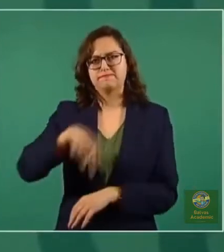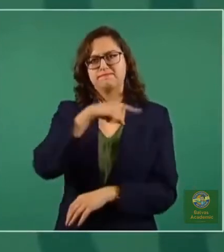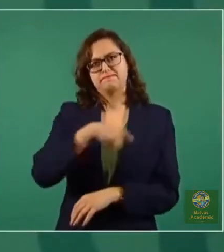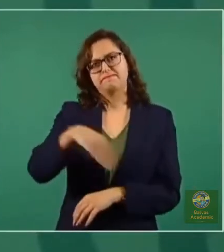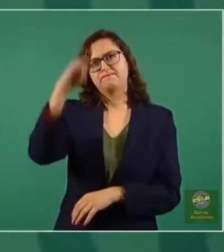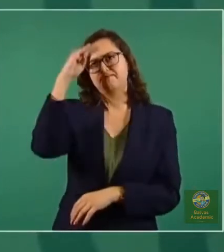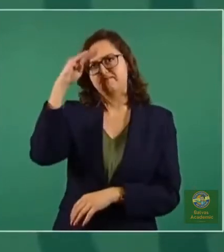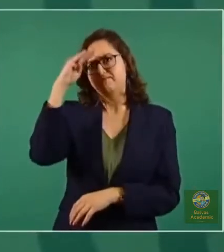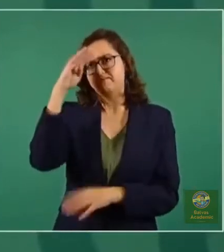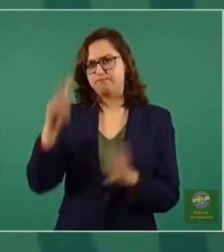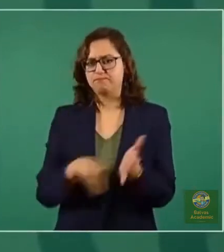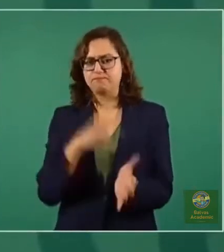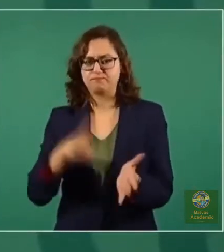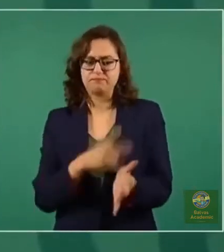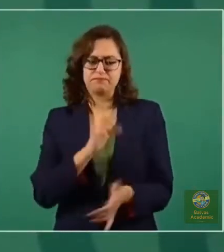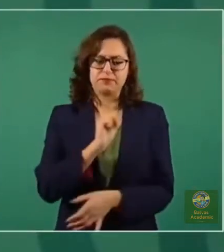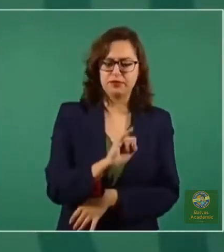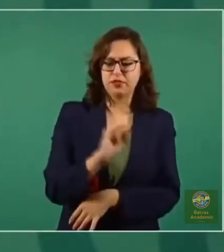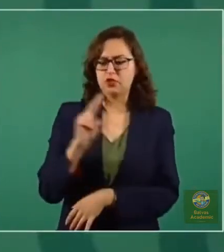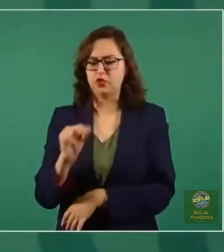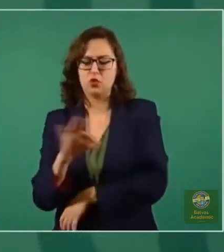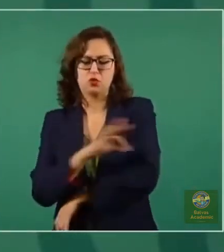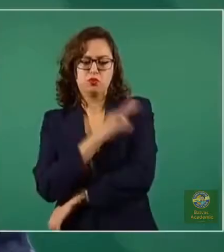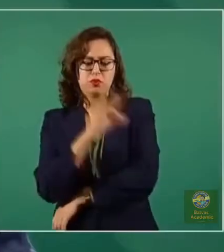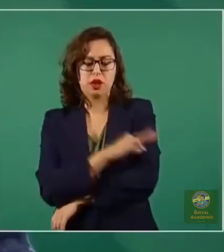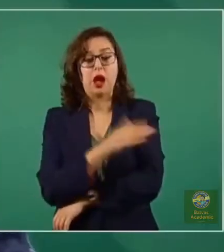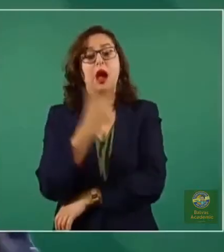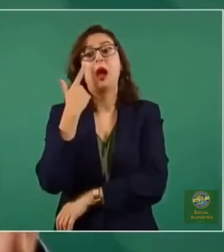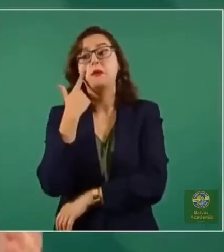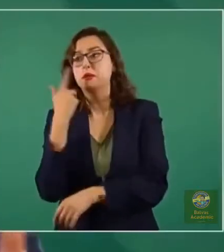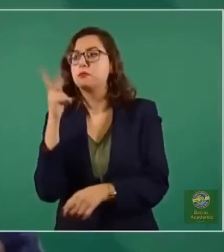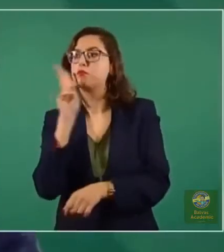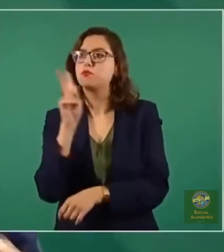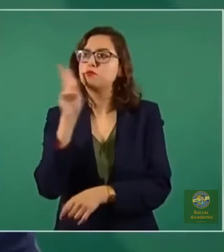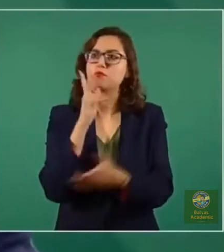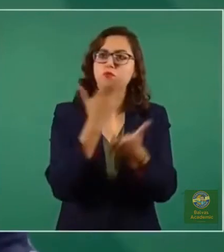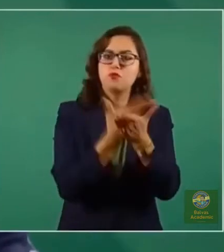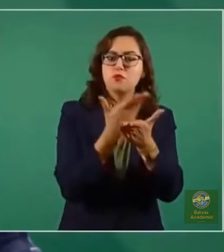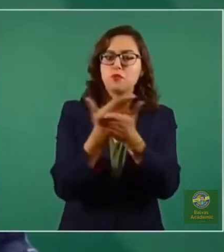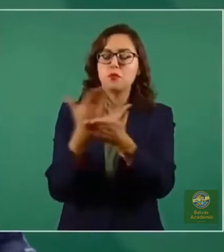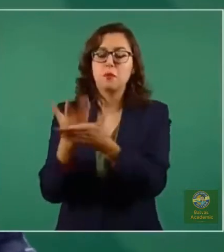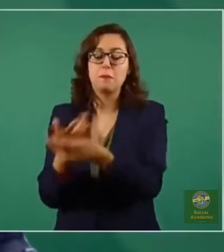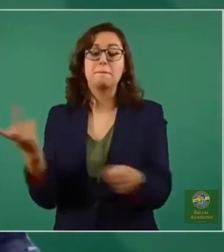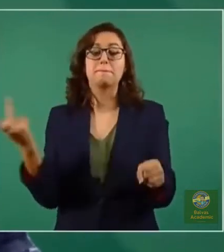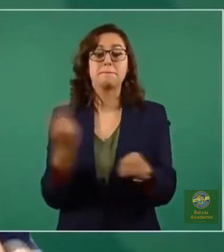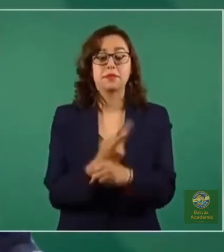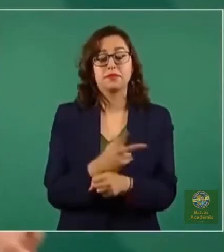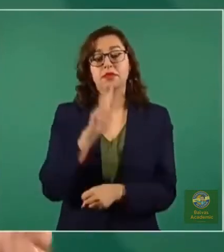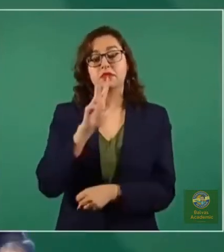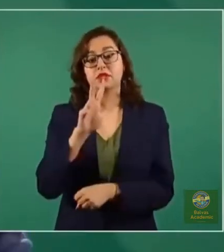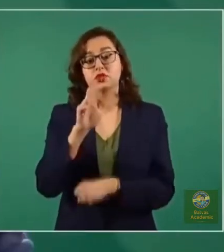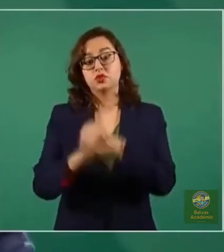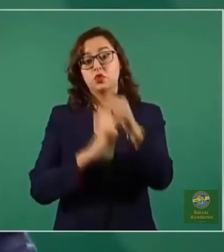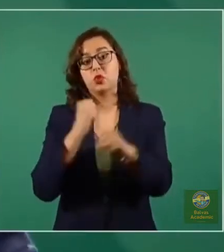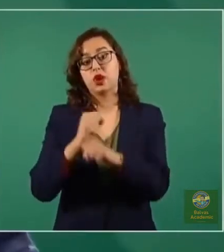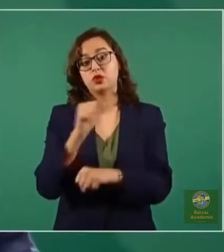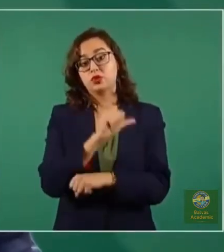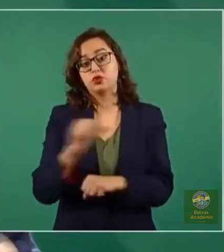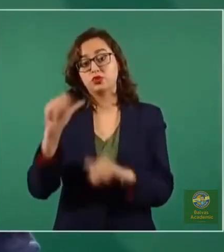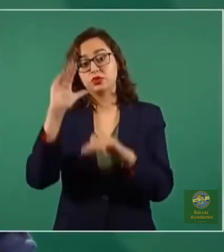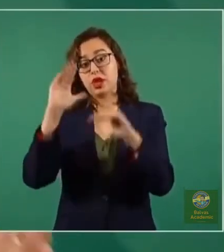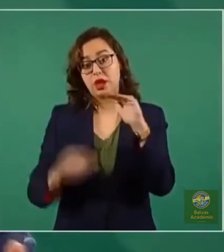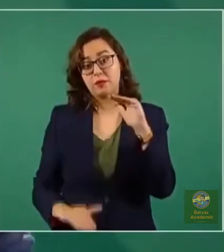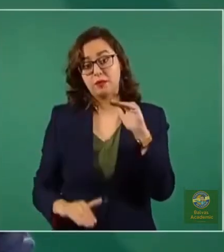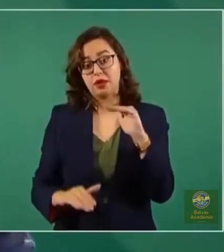frecuentemente y estamos monitoreando la evidencia científica. Vacunar a los menores de edad fundamentalmente se